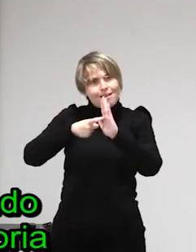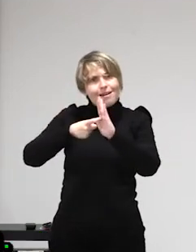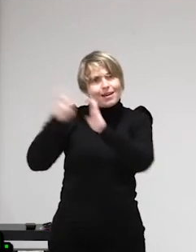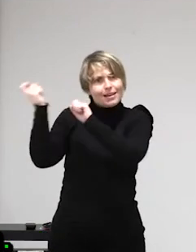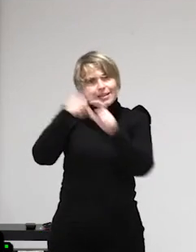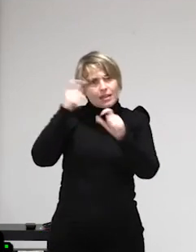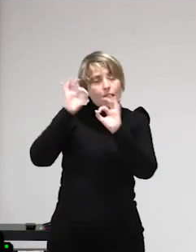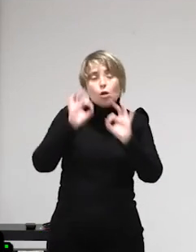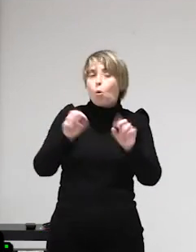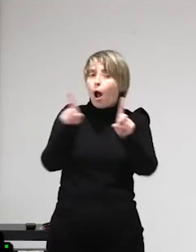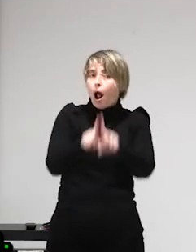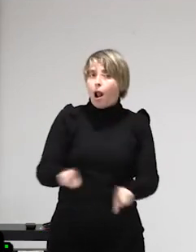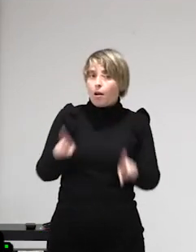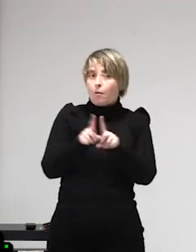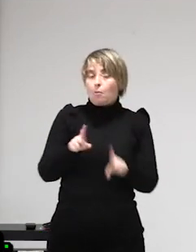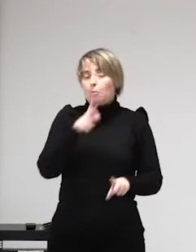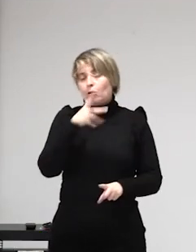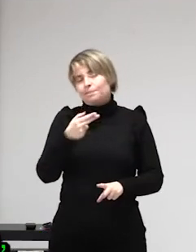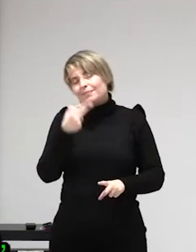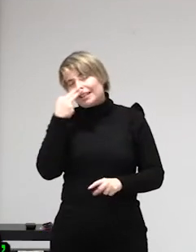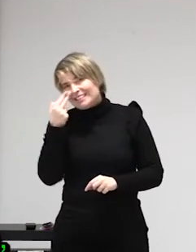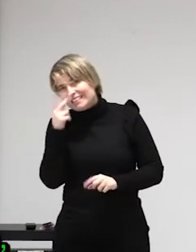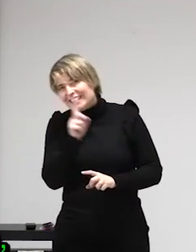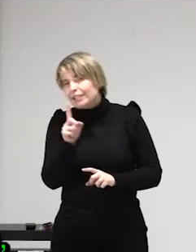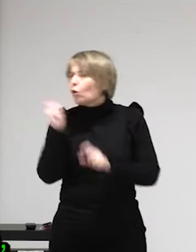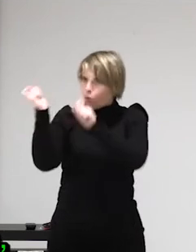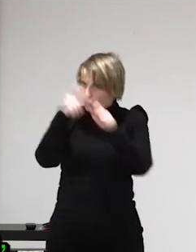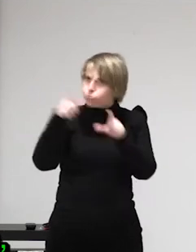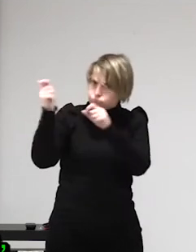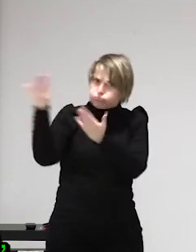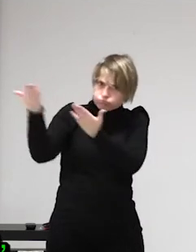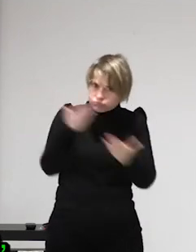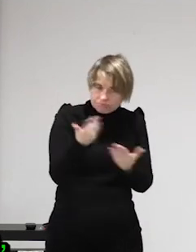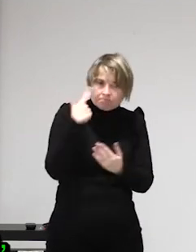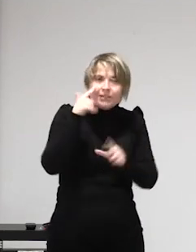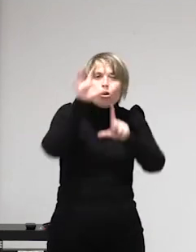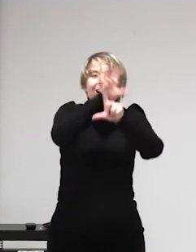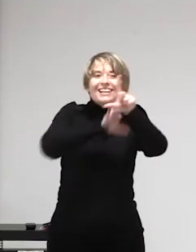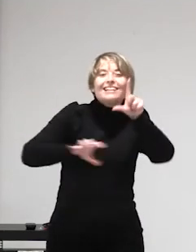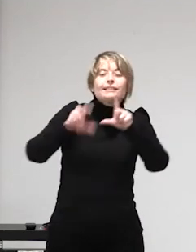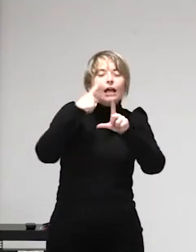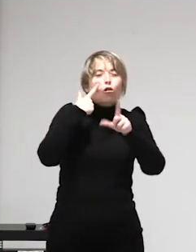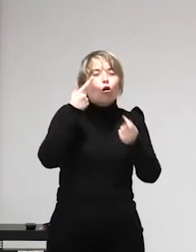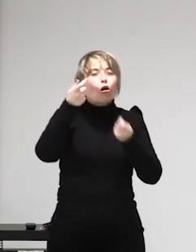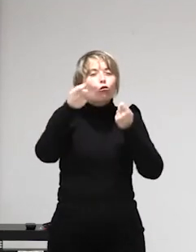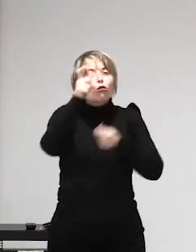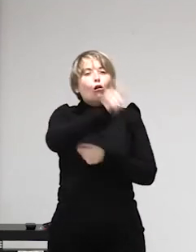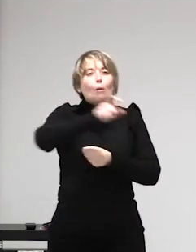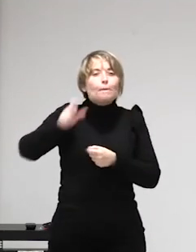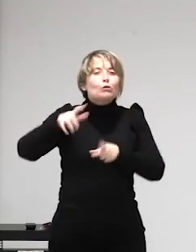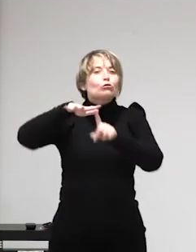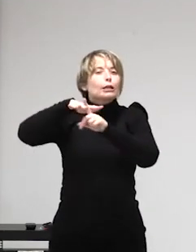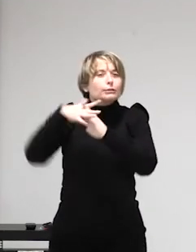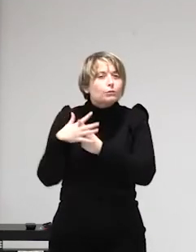irrisoria y la cantidad que reciben es irrisoria y aquí voy a citar un informe de Human Rights Watch que también lo podéis encontrar que